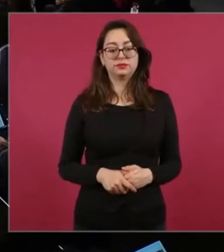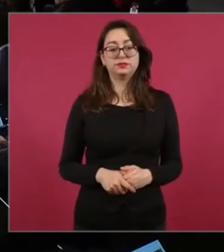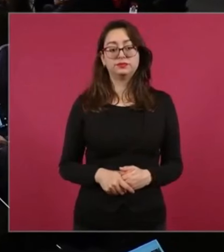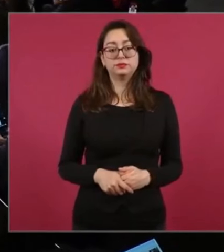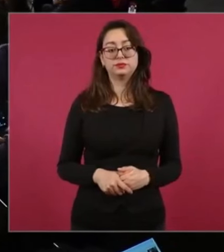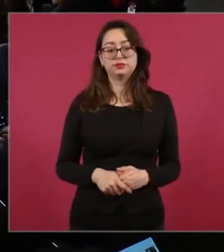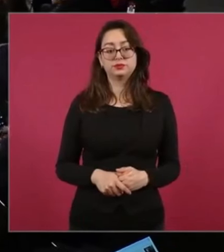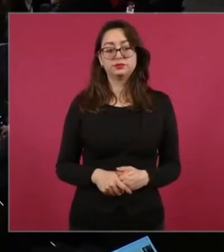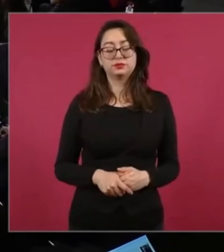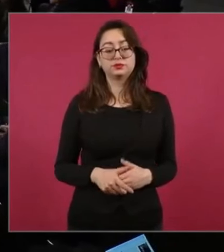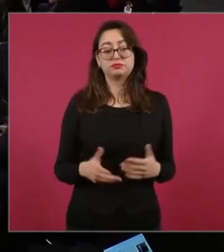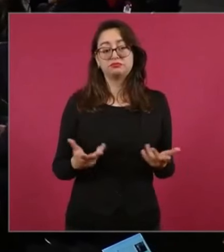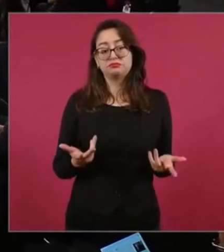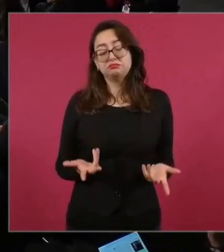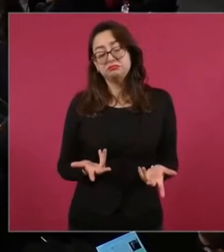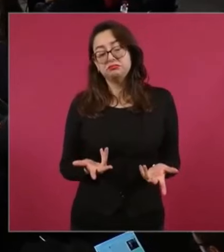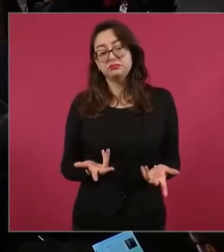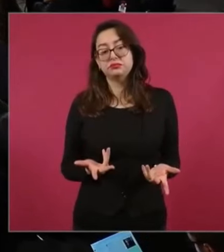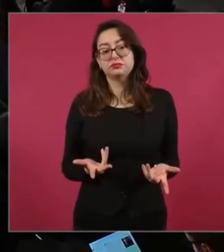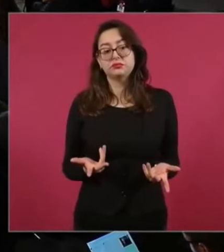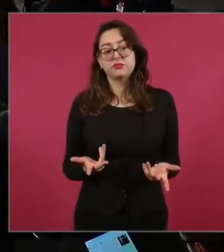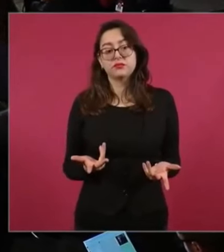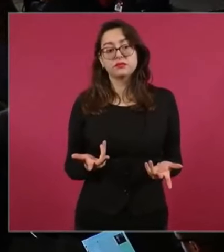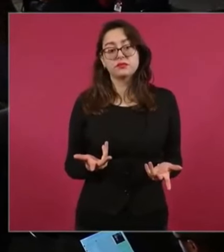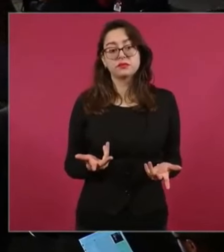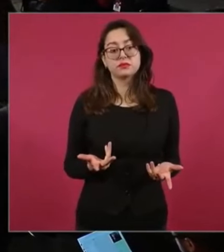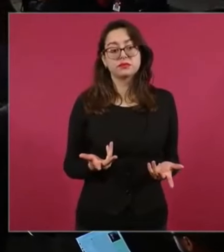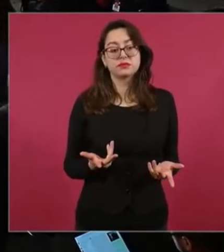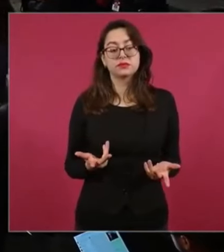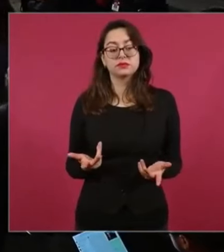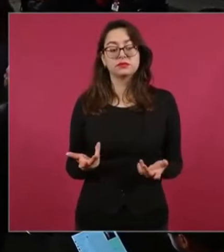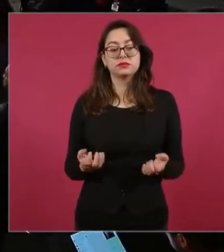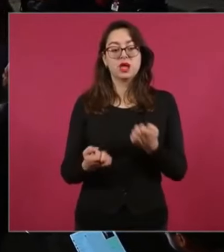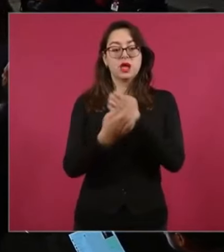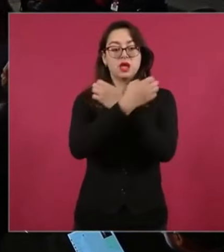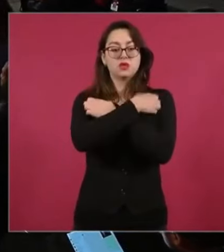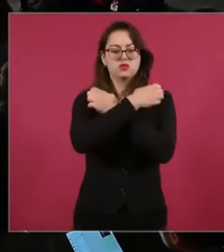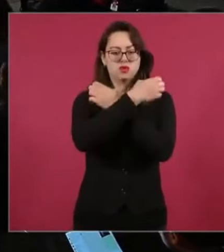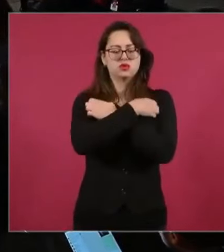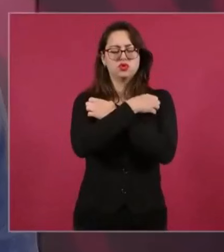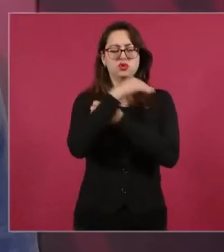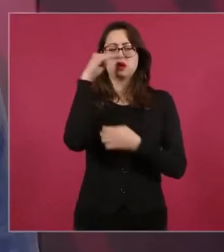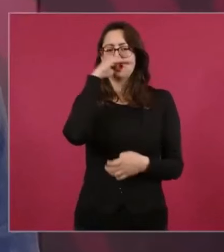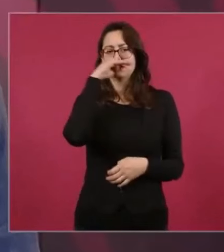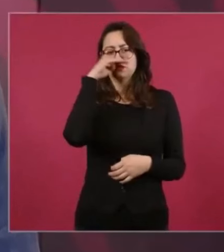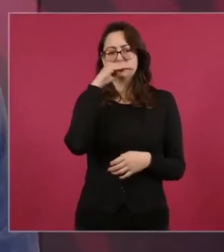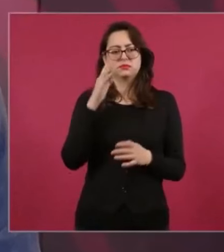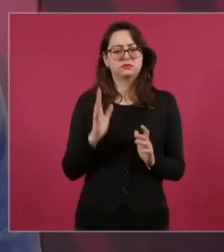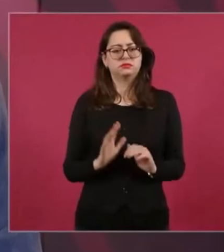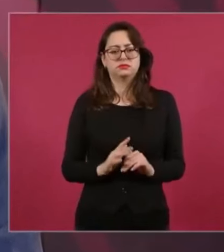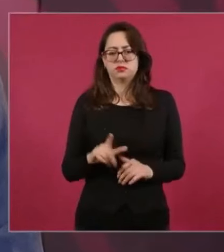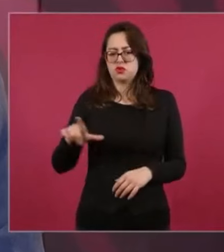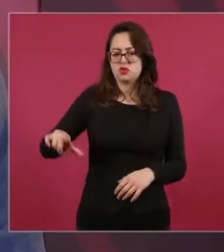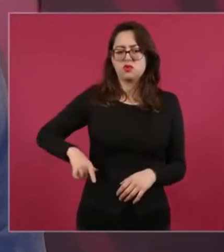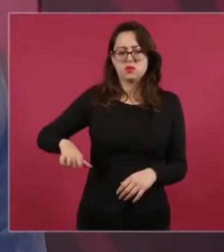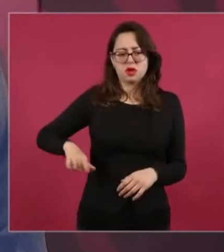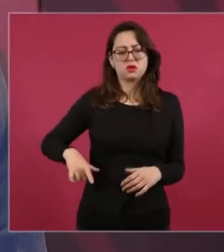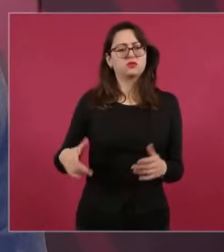de que la educación sea gratuita, pública,